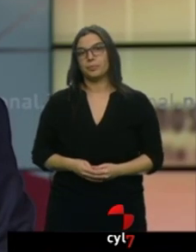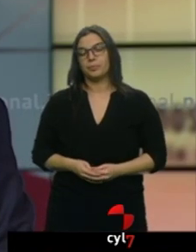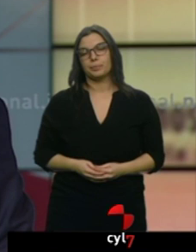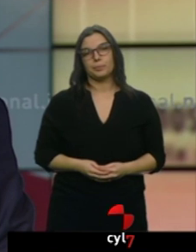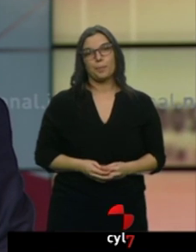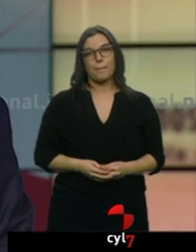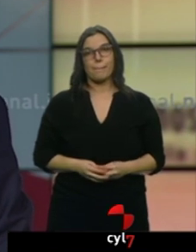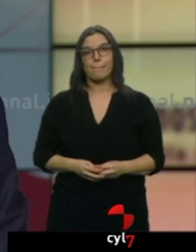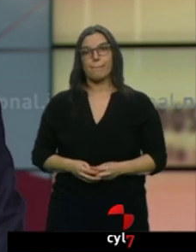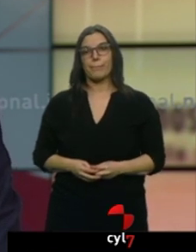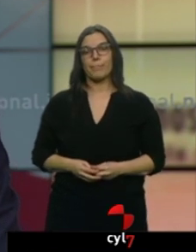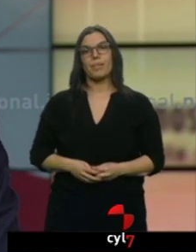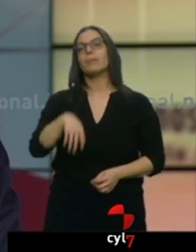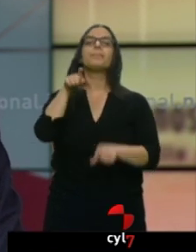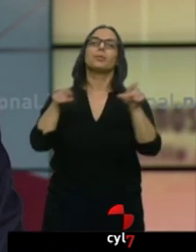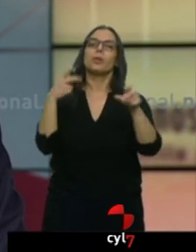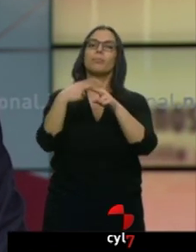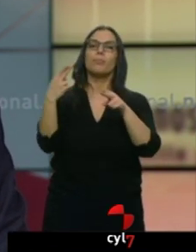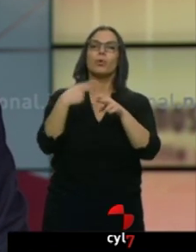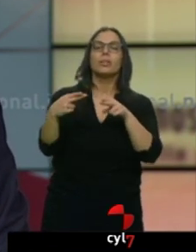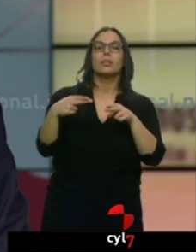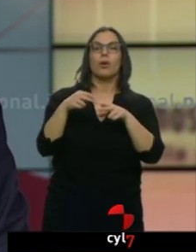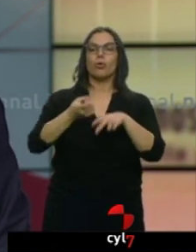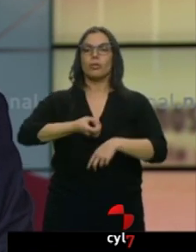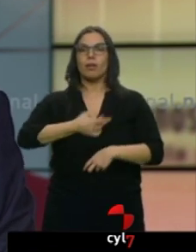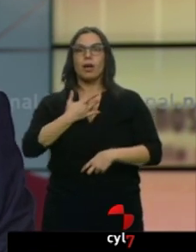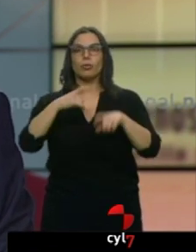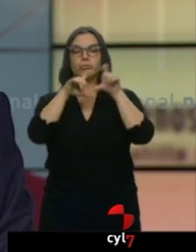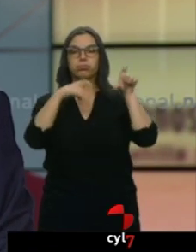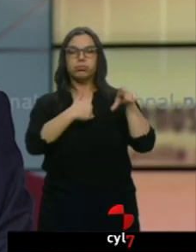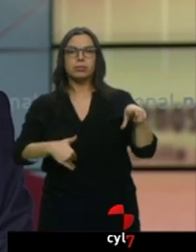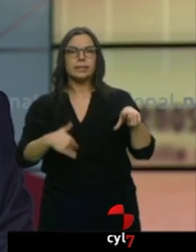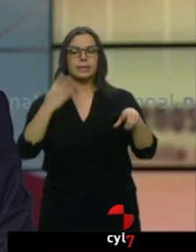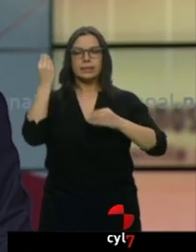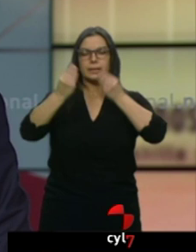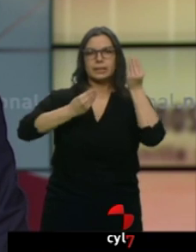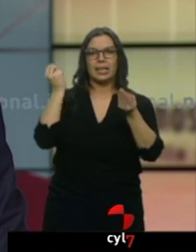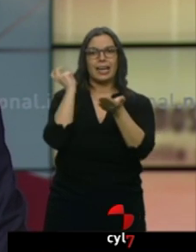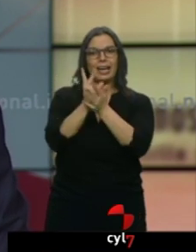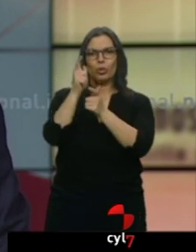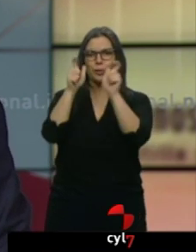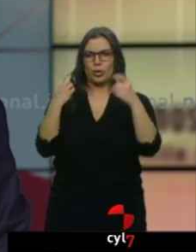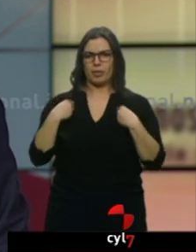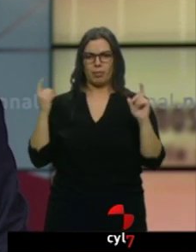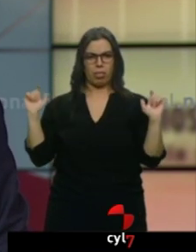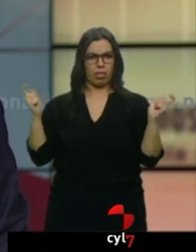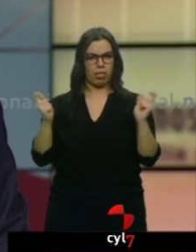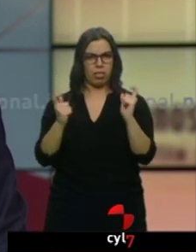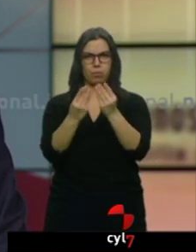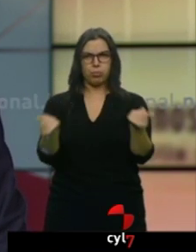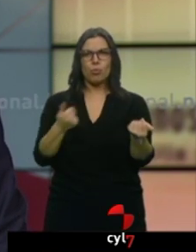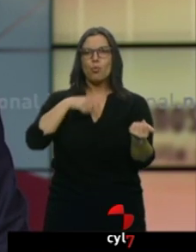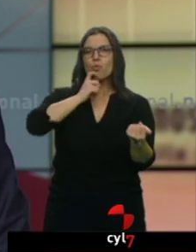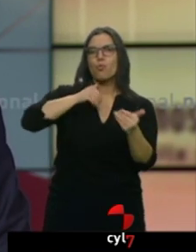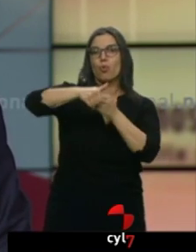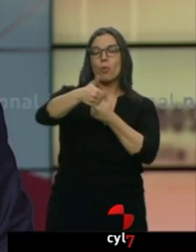Los políticos y los agentes sociales siguen preguntándose cómo combatir estos retos demográficos. Ayer varios expertos se reunieron en la Universidad